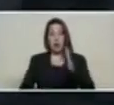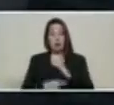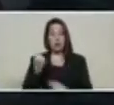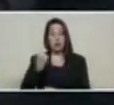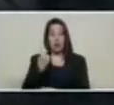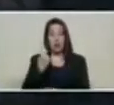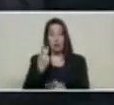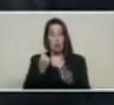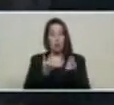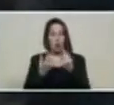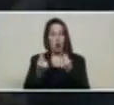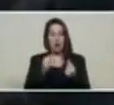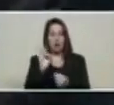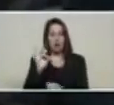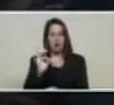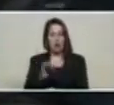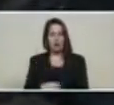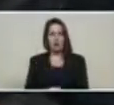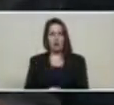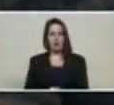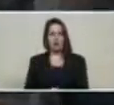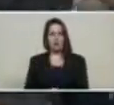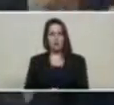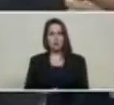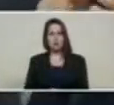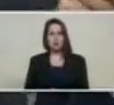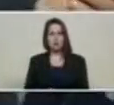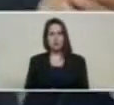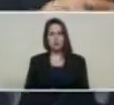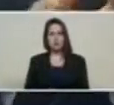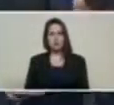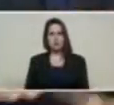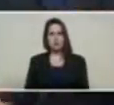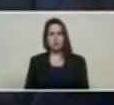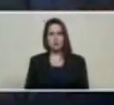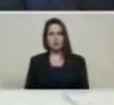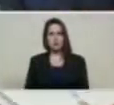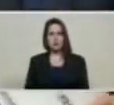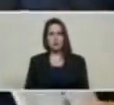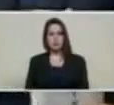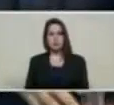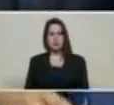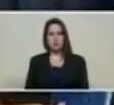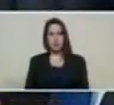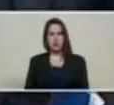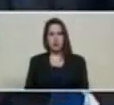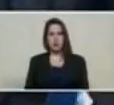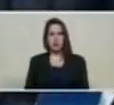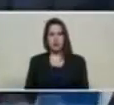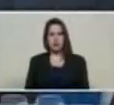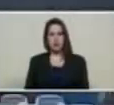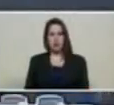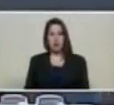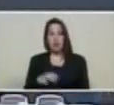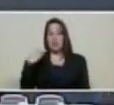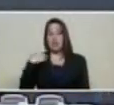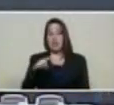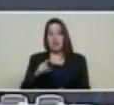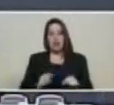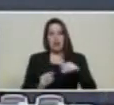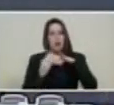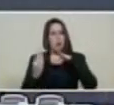sustentada en riqueza petrolera